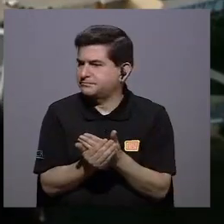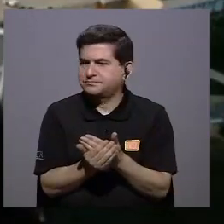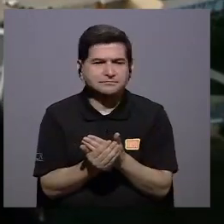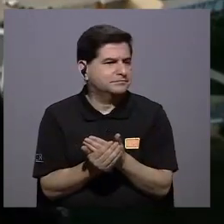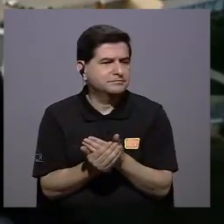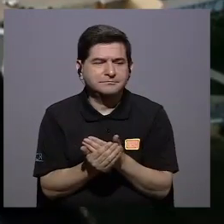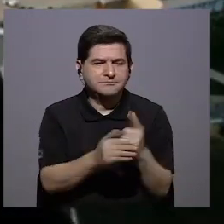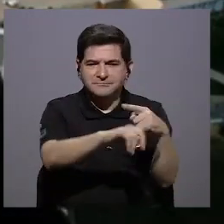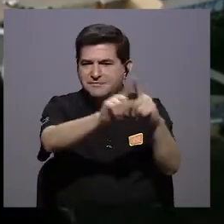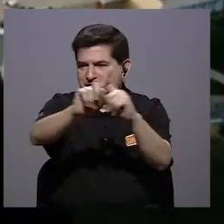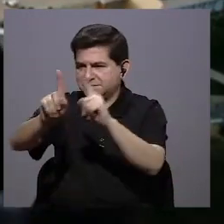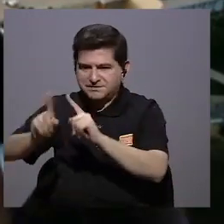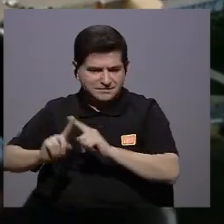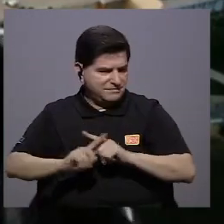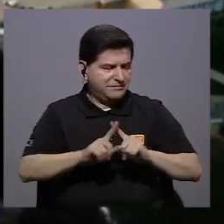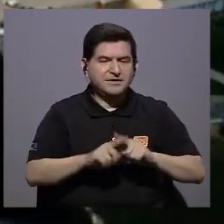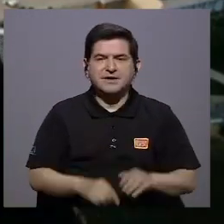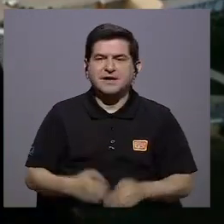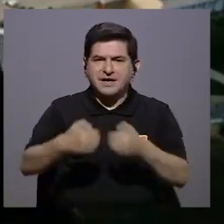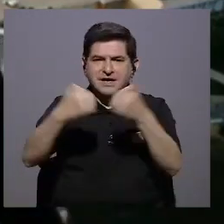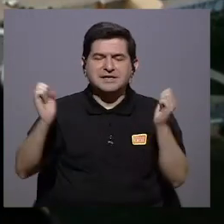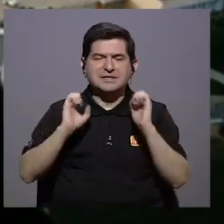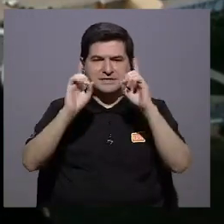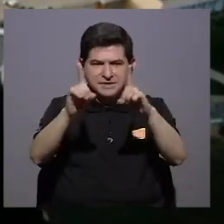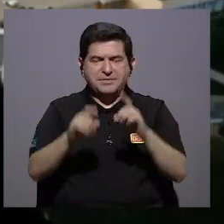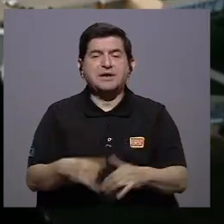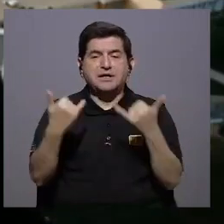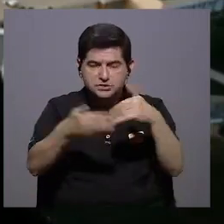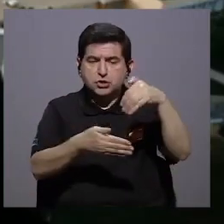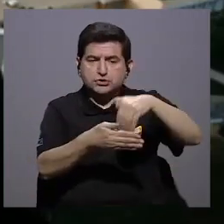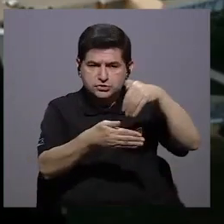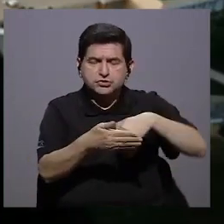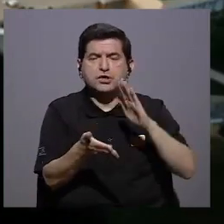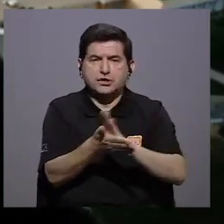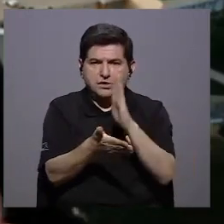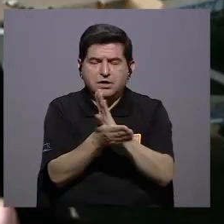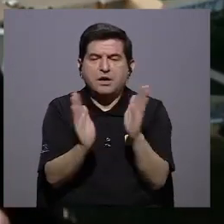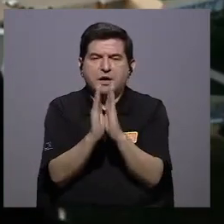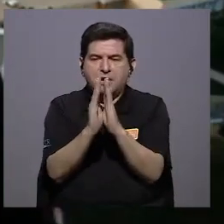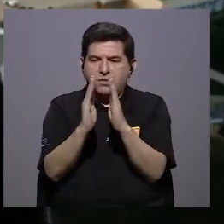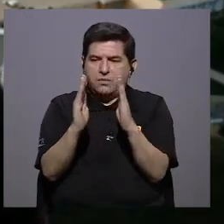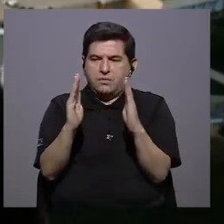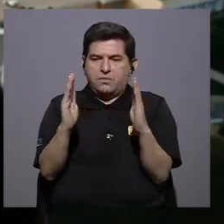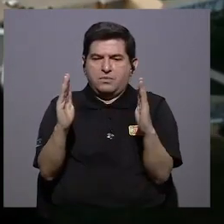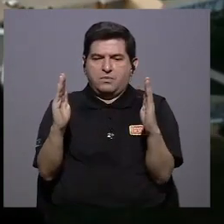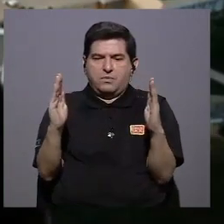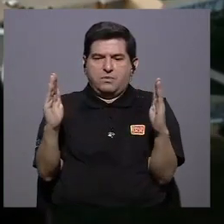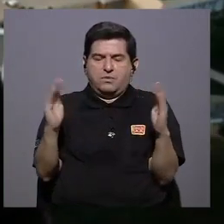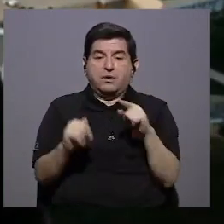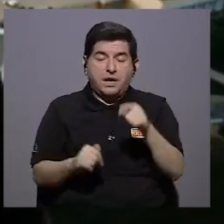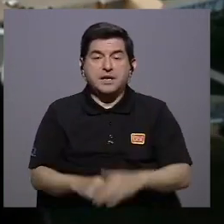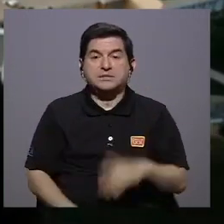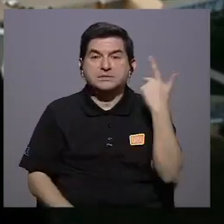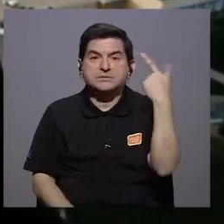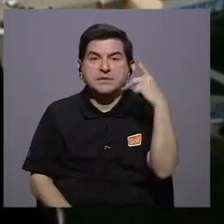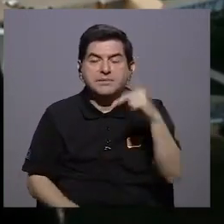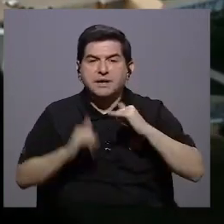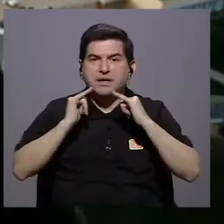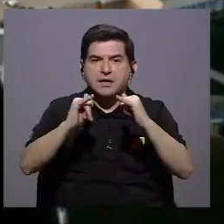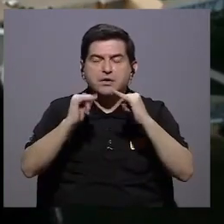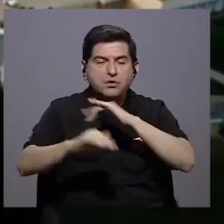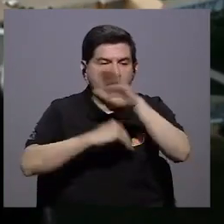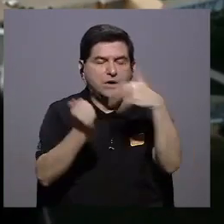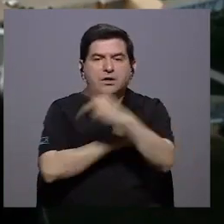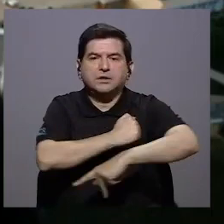va a ser diferencial y la brecha educativa que está muy documentada se va a ampliar y eso es un grave riesgo de